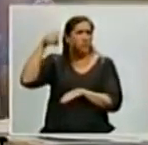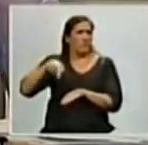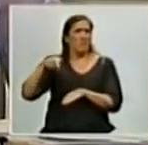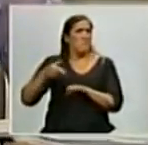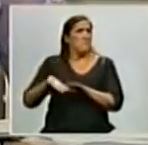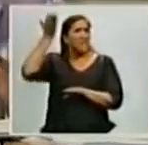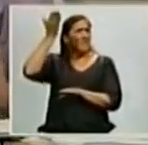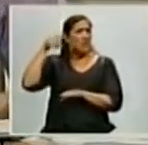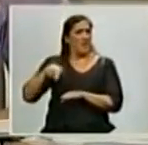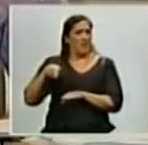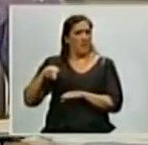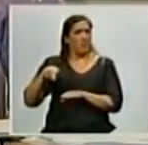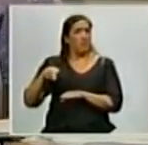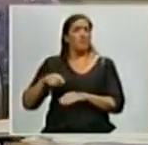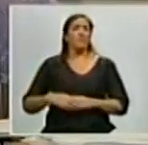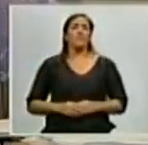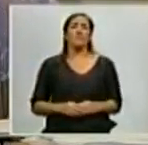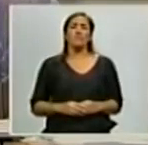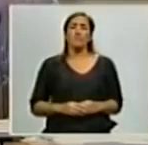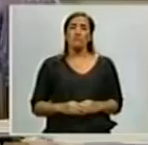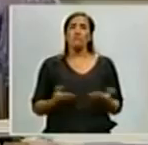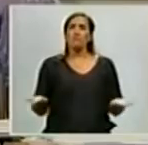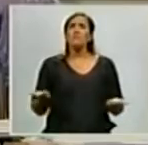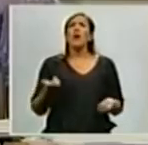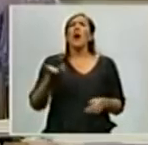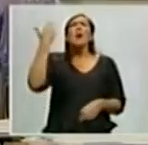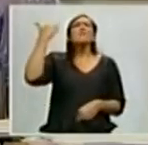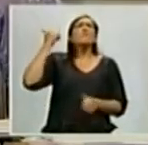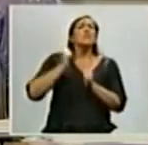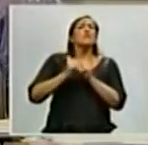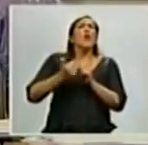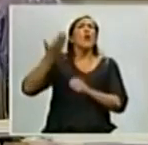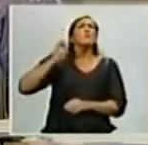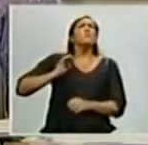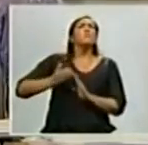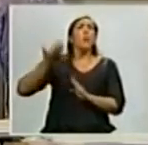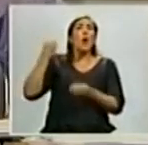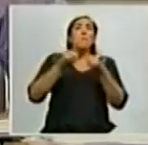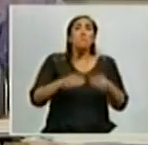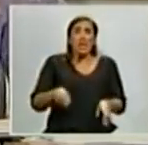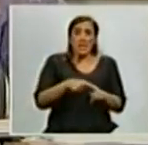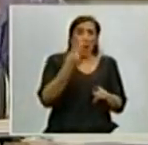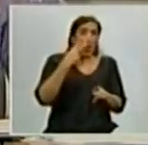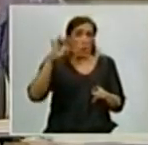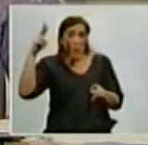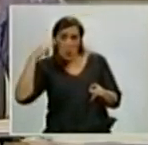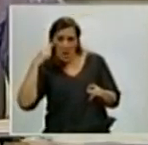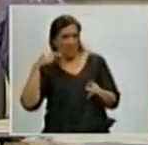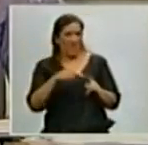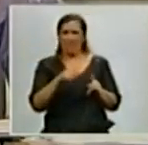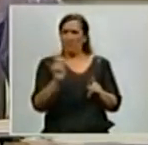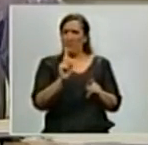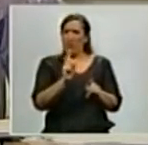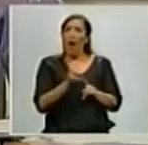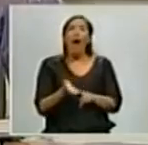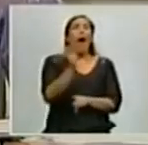más alto. Pero quiero también, porque la historia no empezó en el 2009, hubo una política de Estado desde el